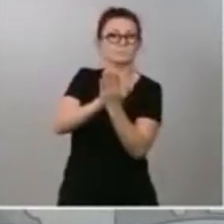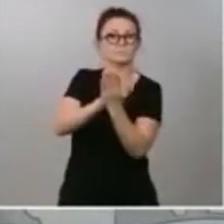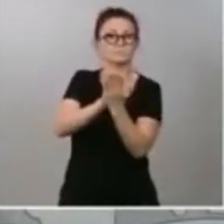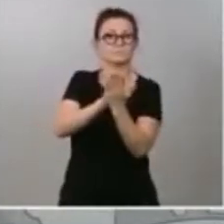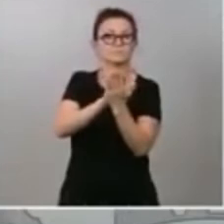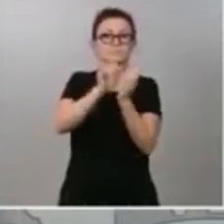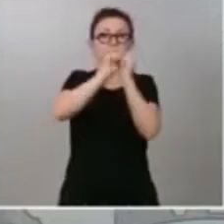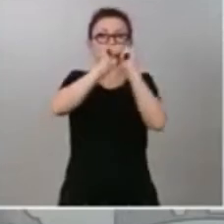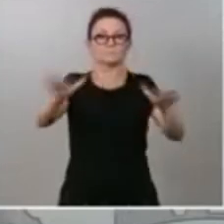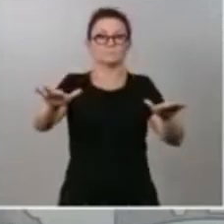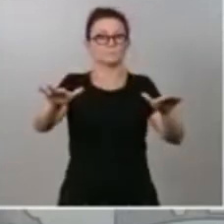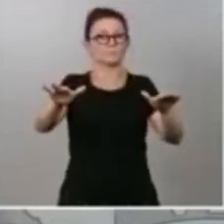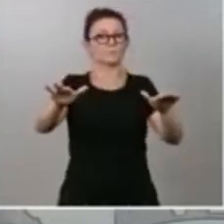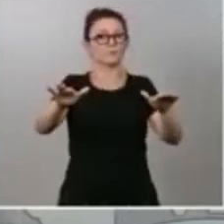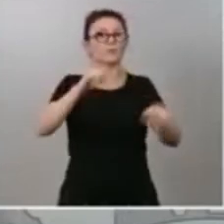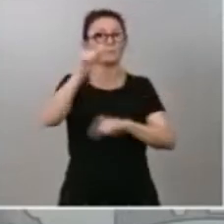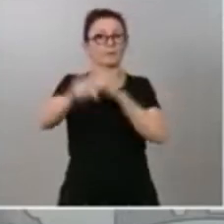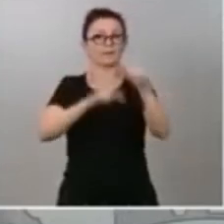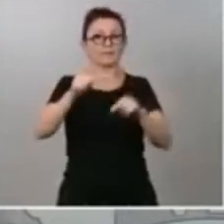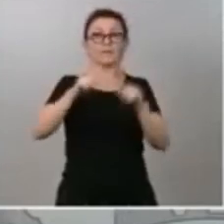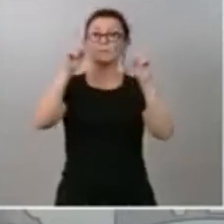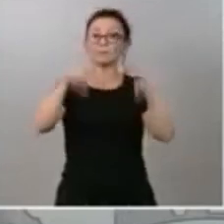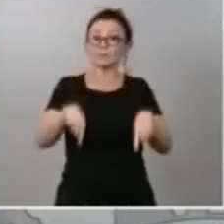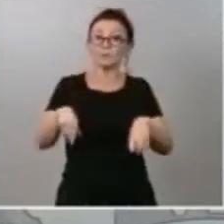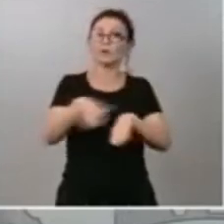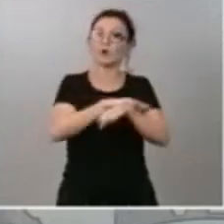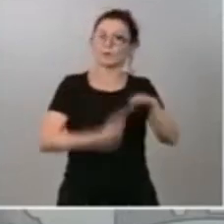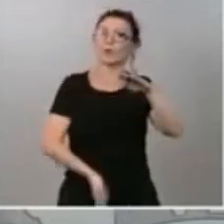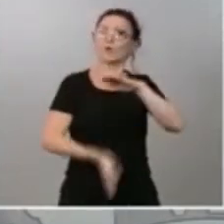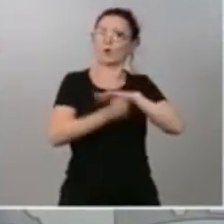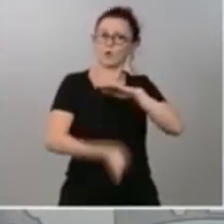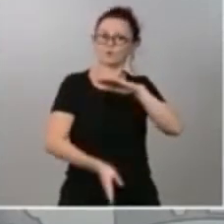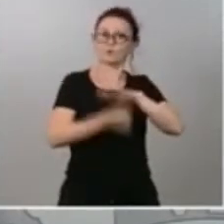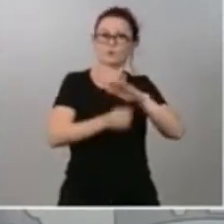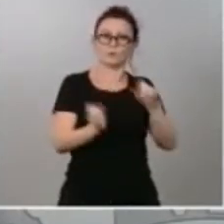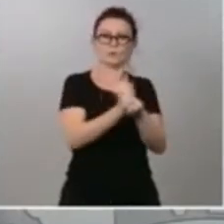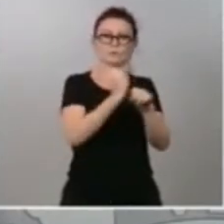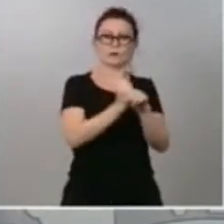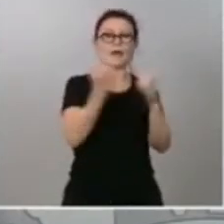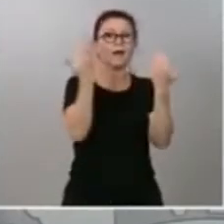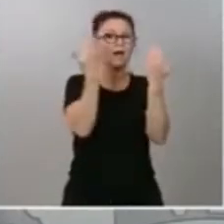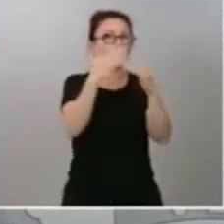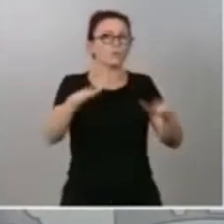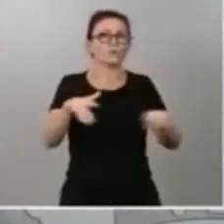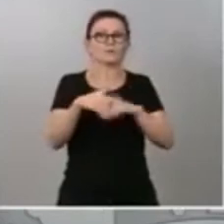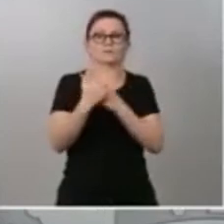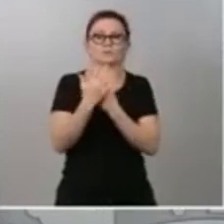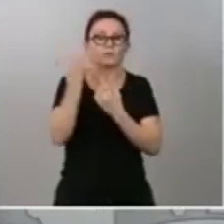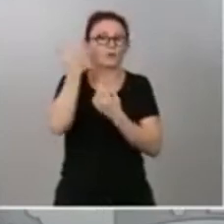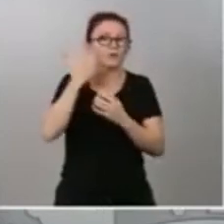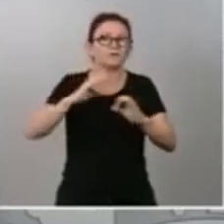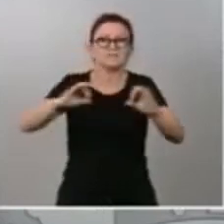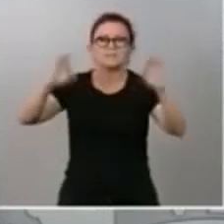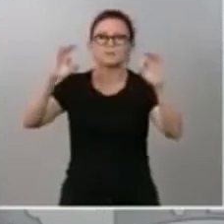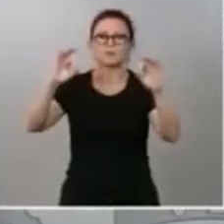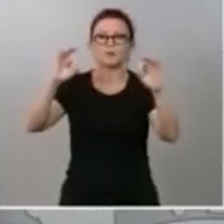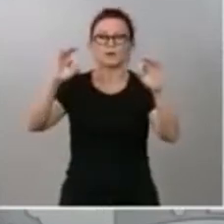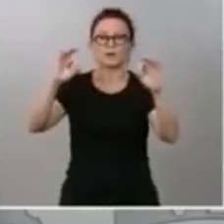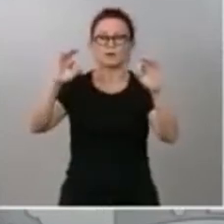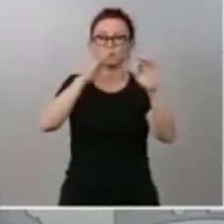gobierno se ha mantenido en otros ámbitos, a pesar de la absoluta excepcionalidad de las circunstancias que estamos atravesando como sociedad.